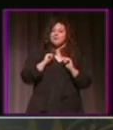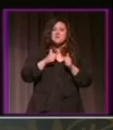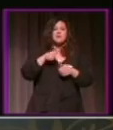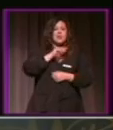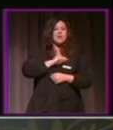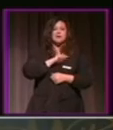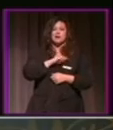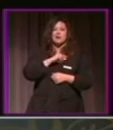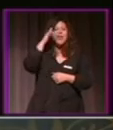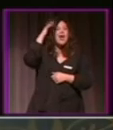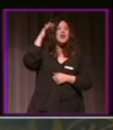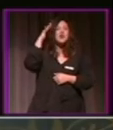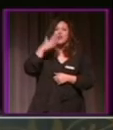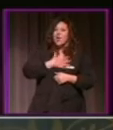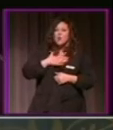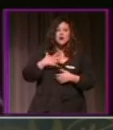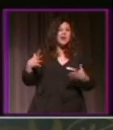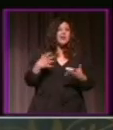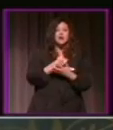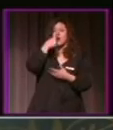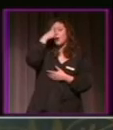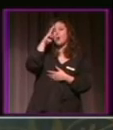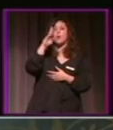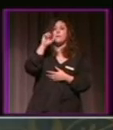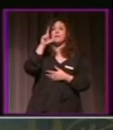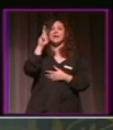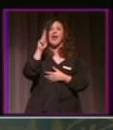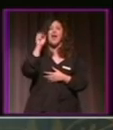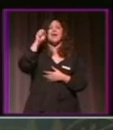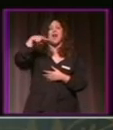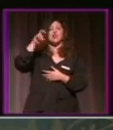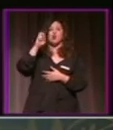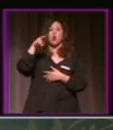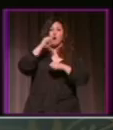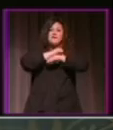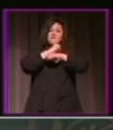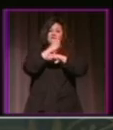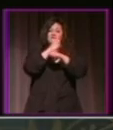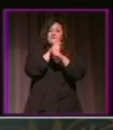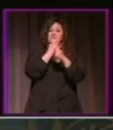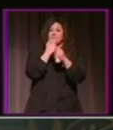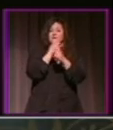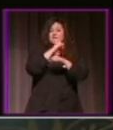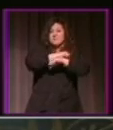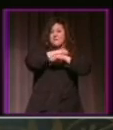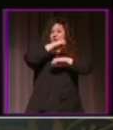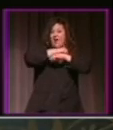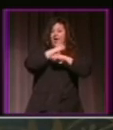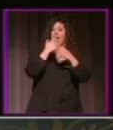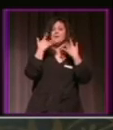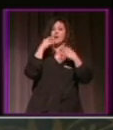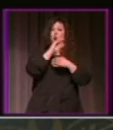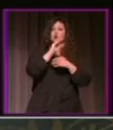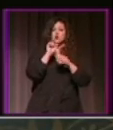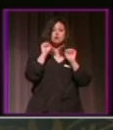profesional lo que él ha hecho del pregón. Por tanto, no hemos encontrado con esta situación. Cuando quisimos